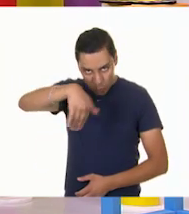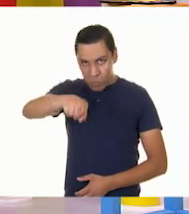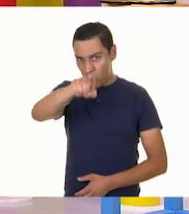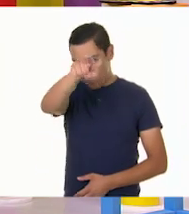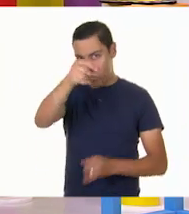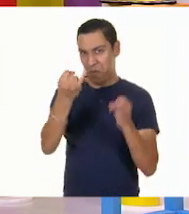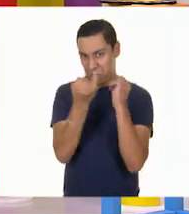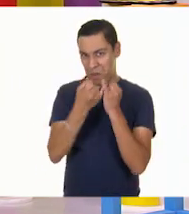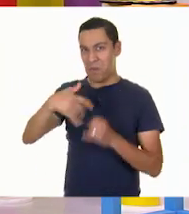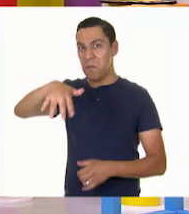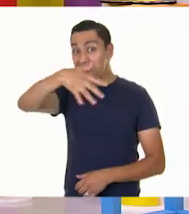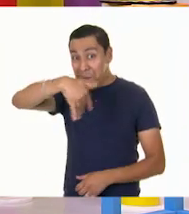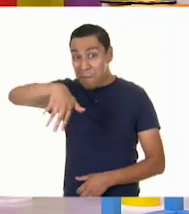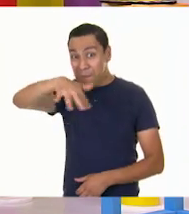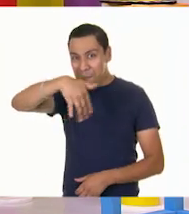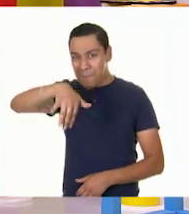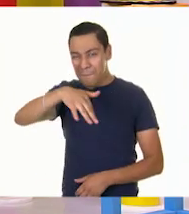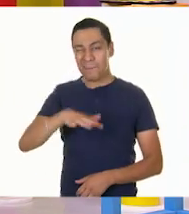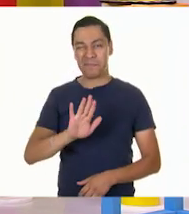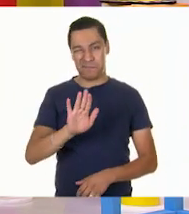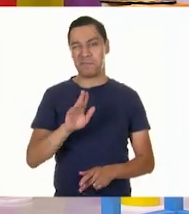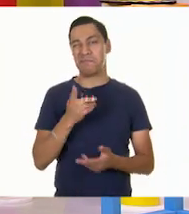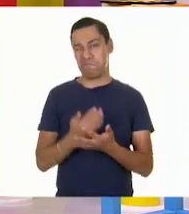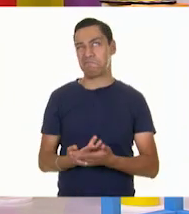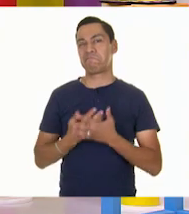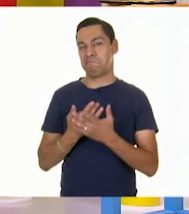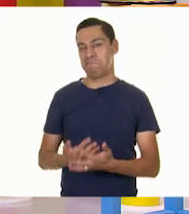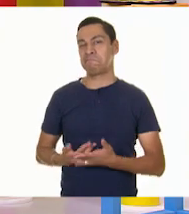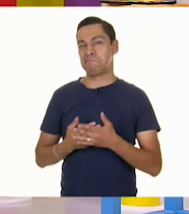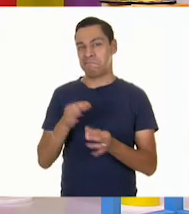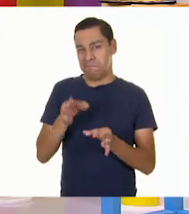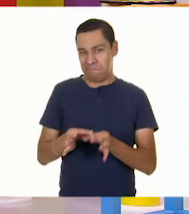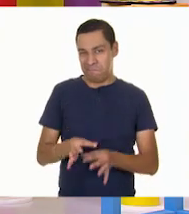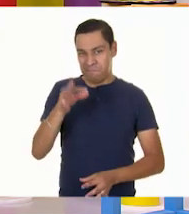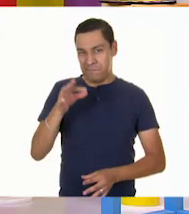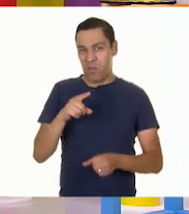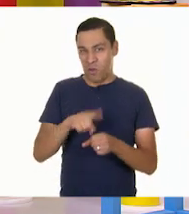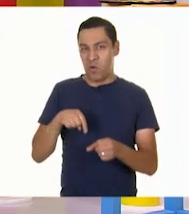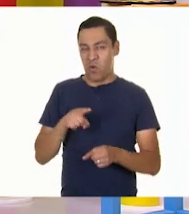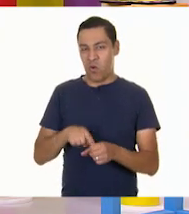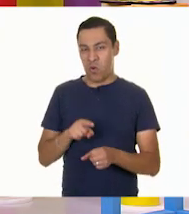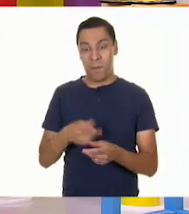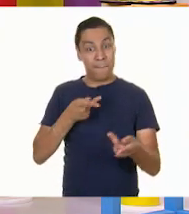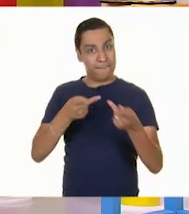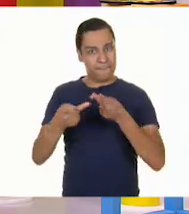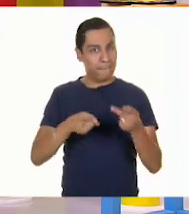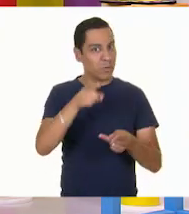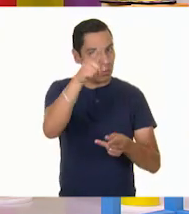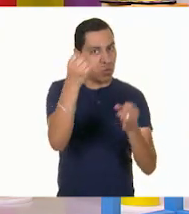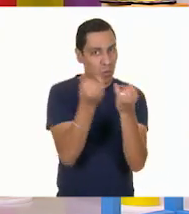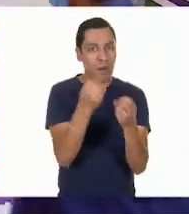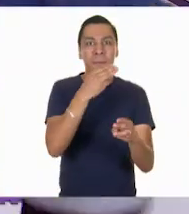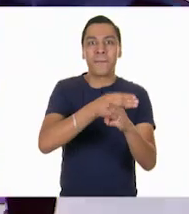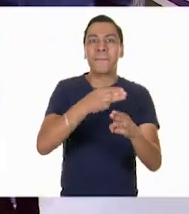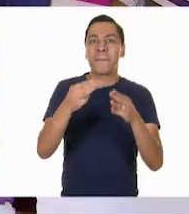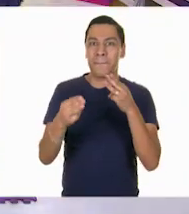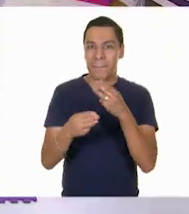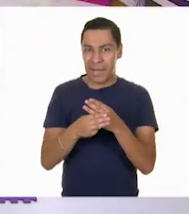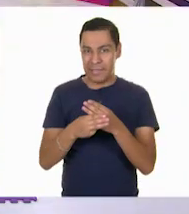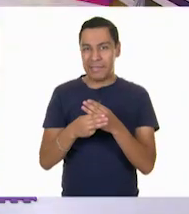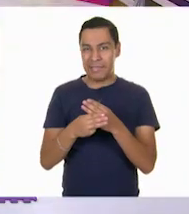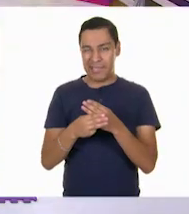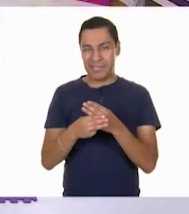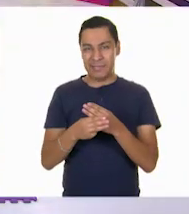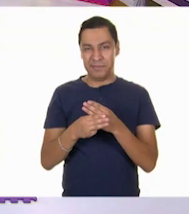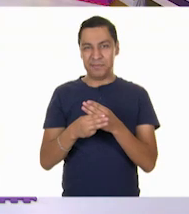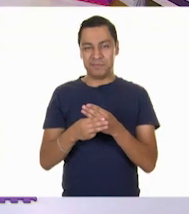Busca muy bien. En lo que Pepe nos trae sus plumones, porque ya tiene que estar preparado para su clase. ¿Listo, Pepe? Perfecto, aquí están.